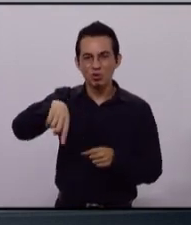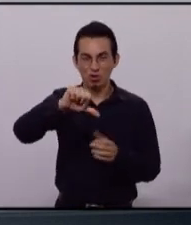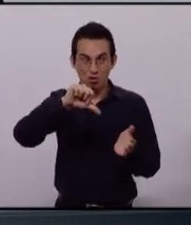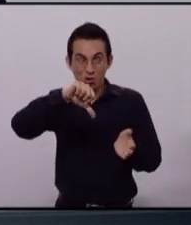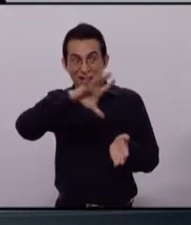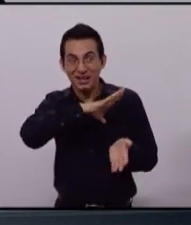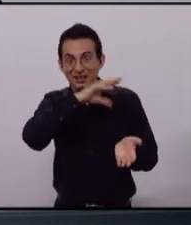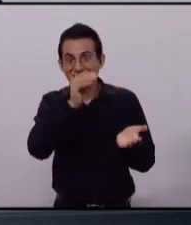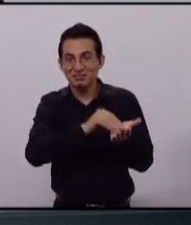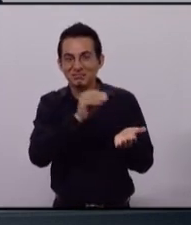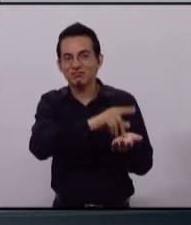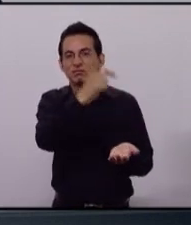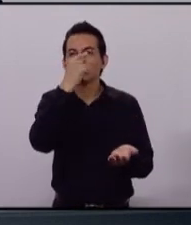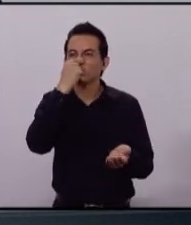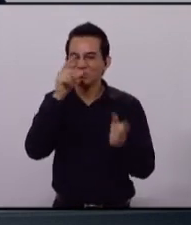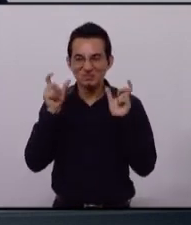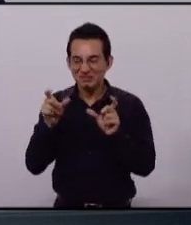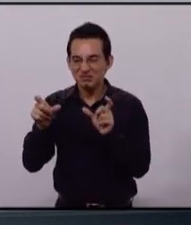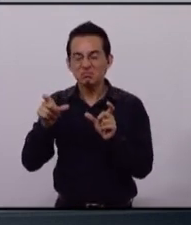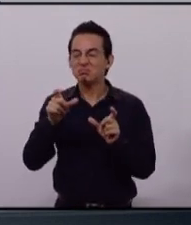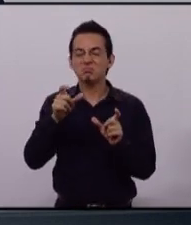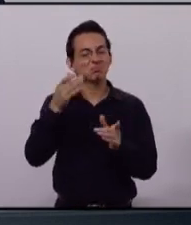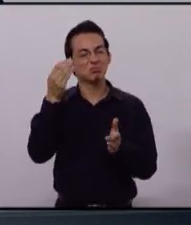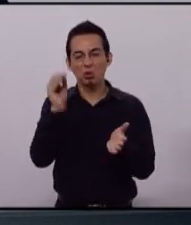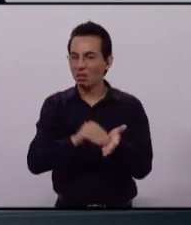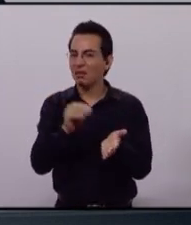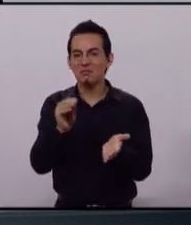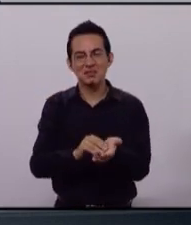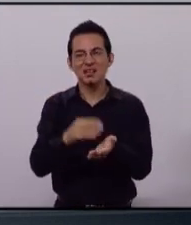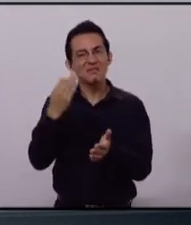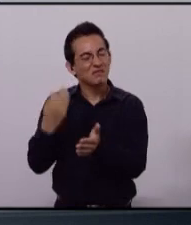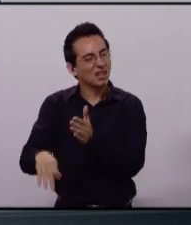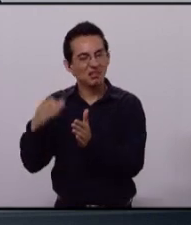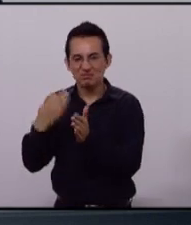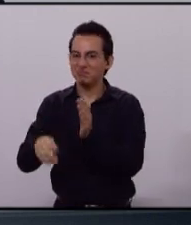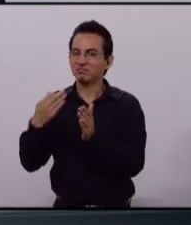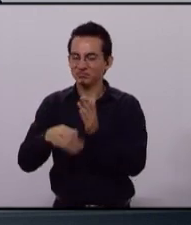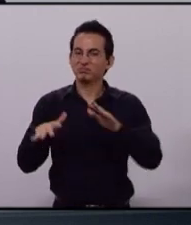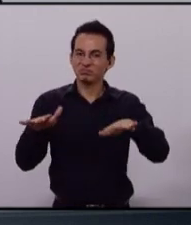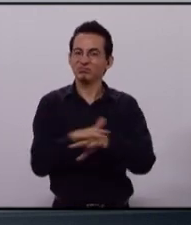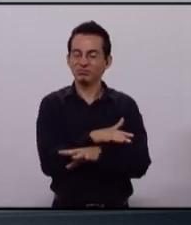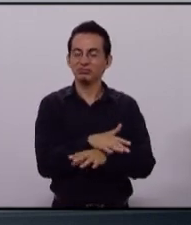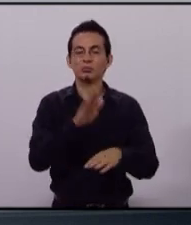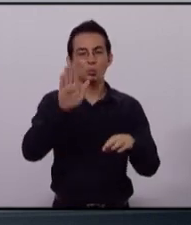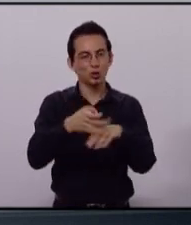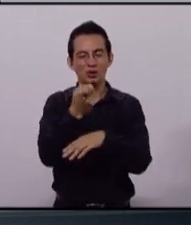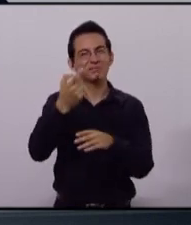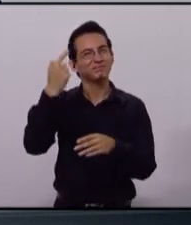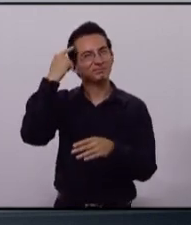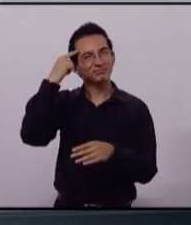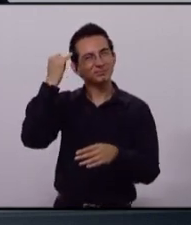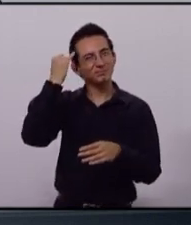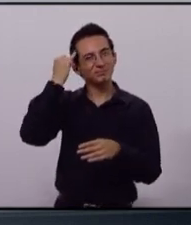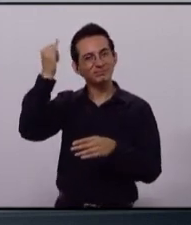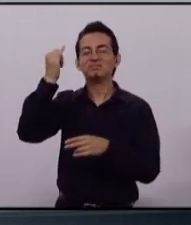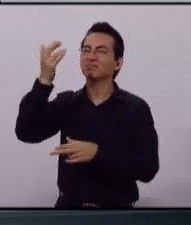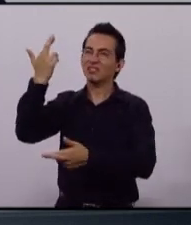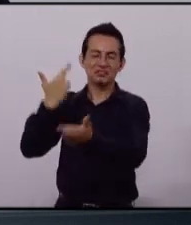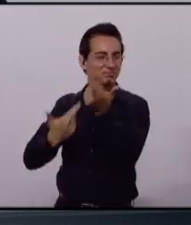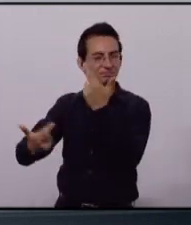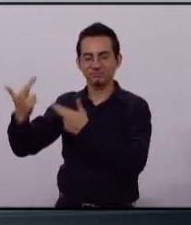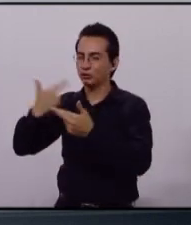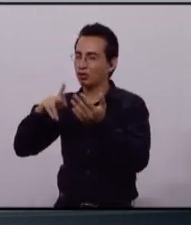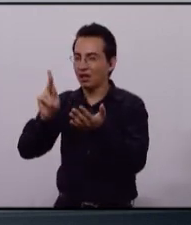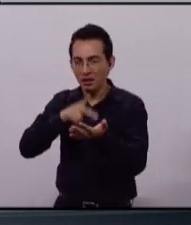pública no ha dado los resultados que esperamos. Por eso, lo que proponemos es regresar al modelo de policía de proximidad,